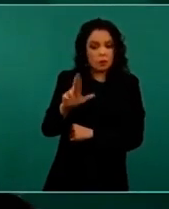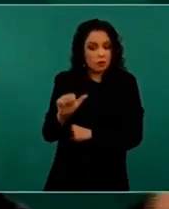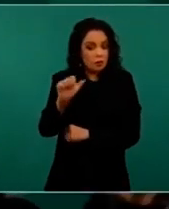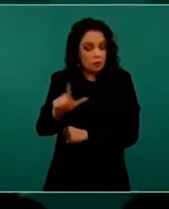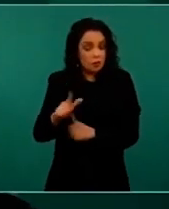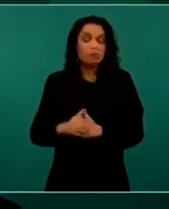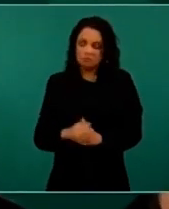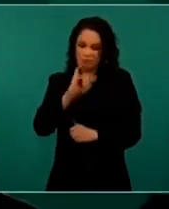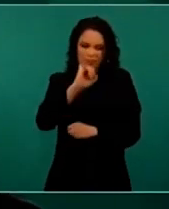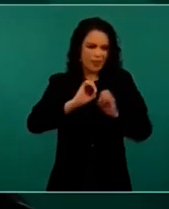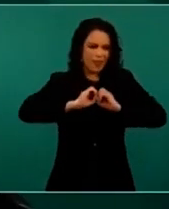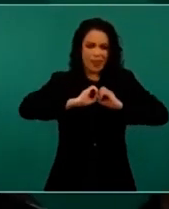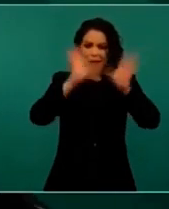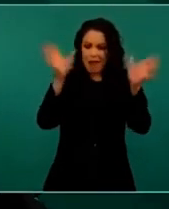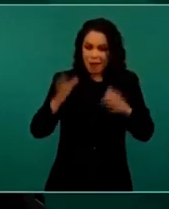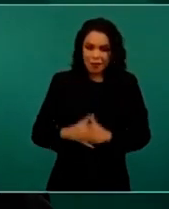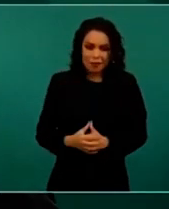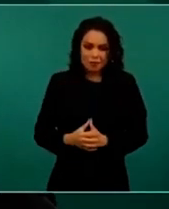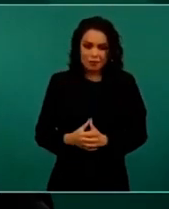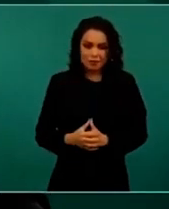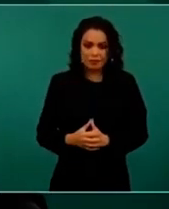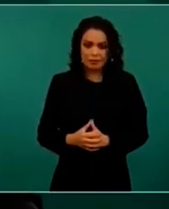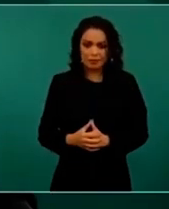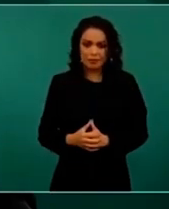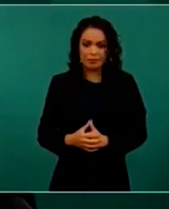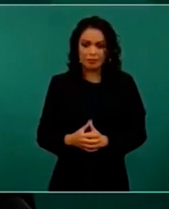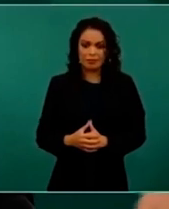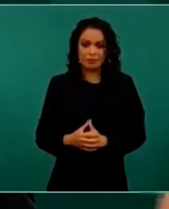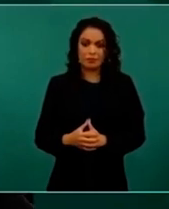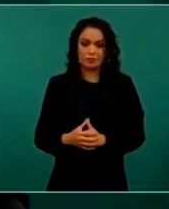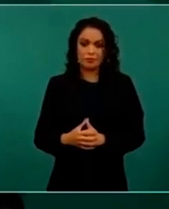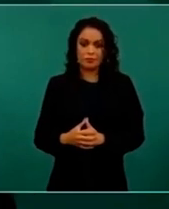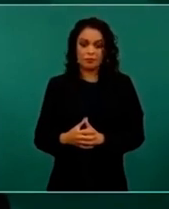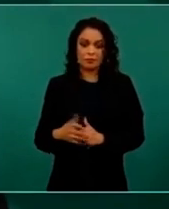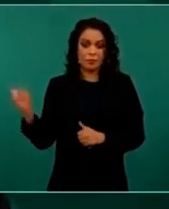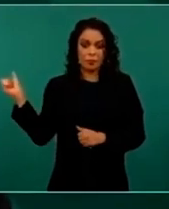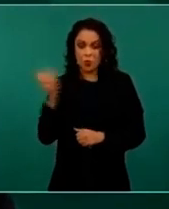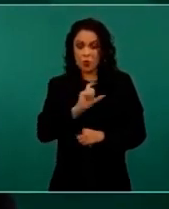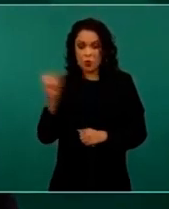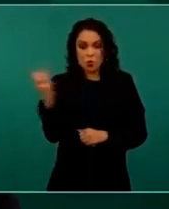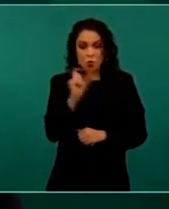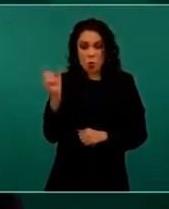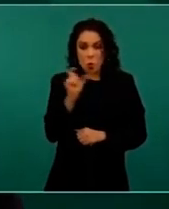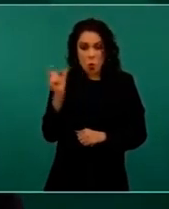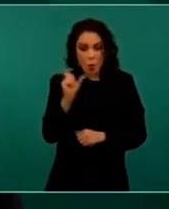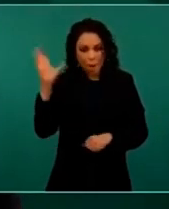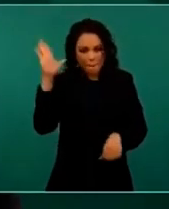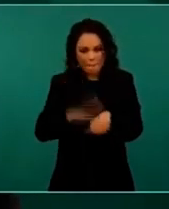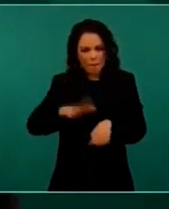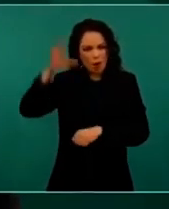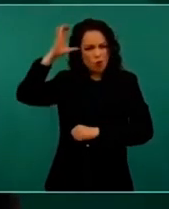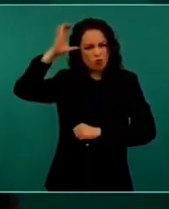porque no dijeron nada durante el saqueo más grande en la historia de México,